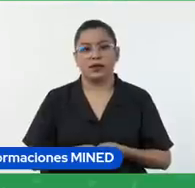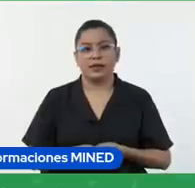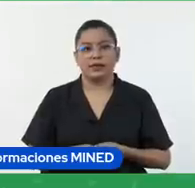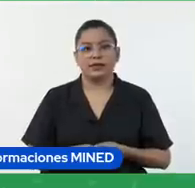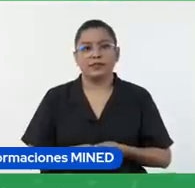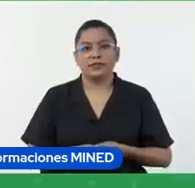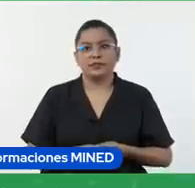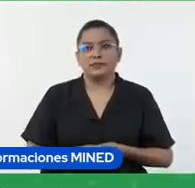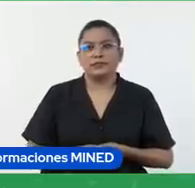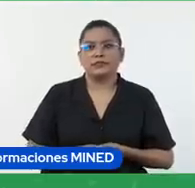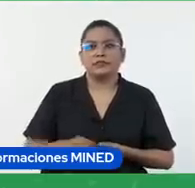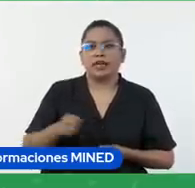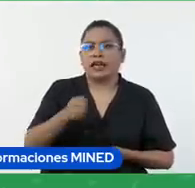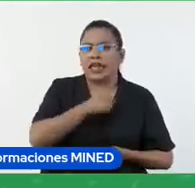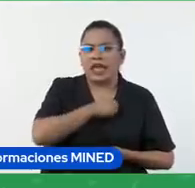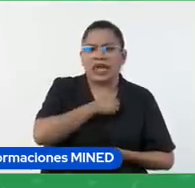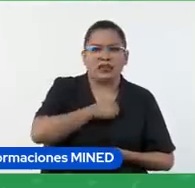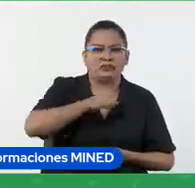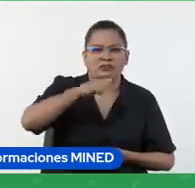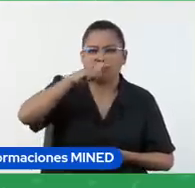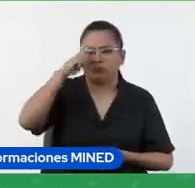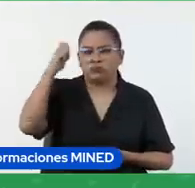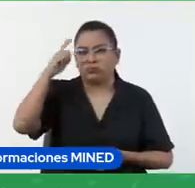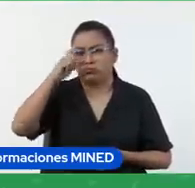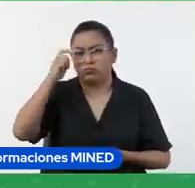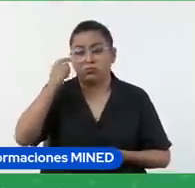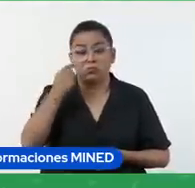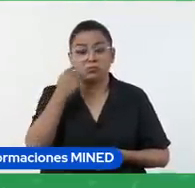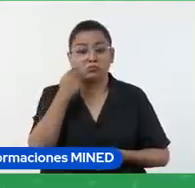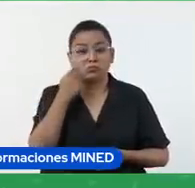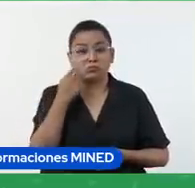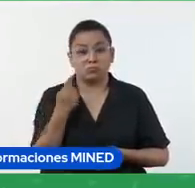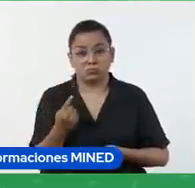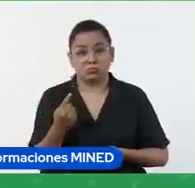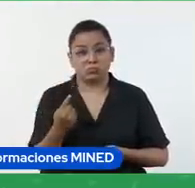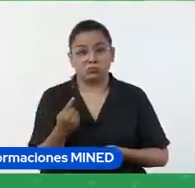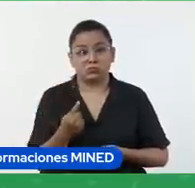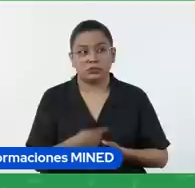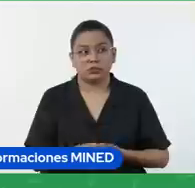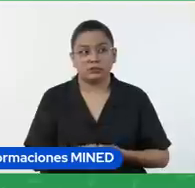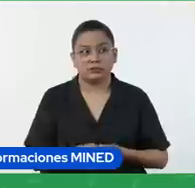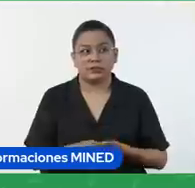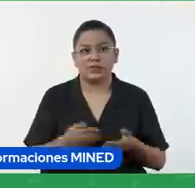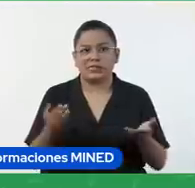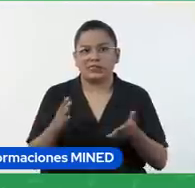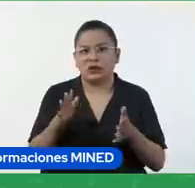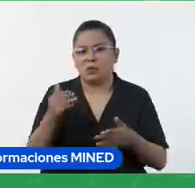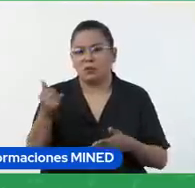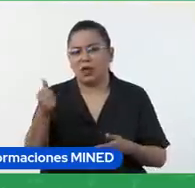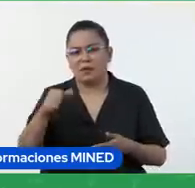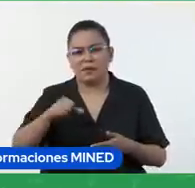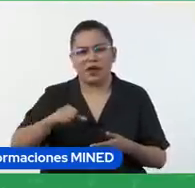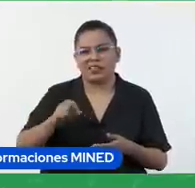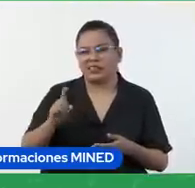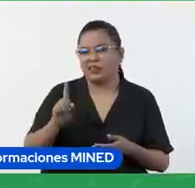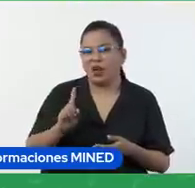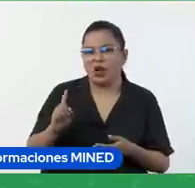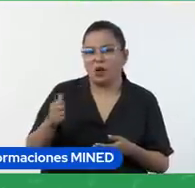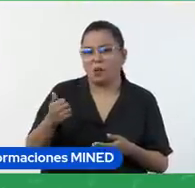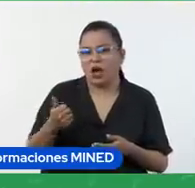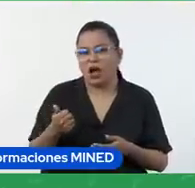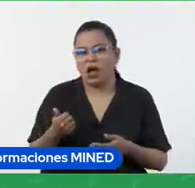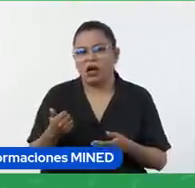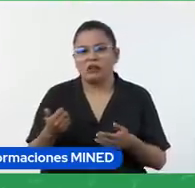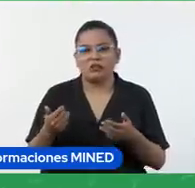trabajos que hicieron y veamos no sé hizo este trabajo le fue bien en este no le fue tan bien en este